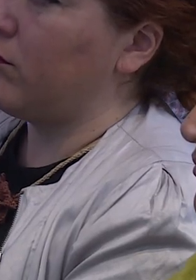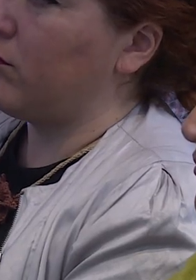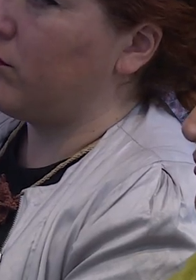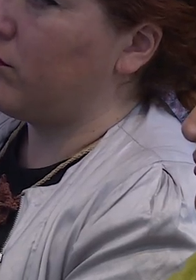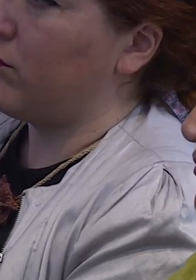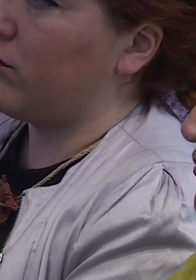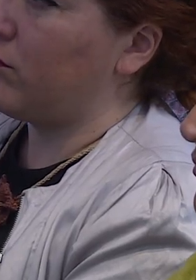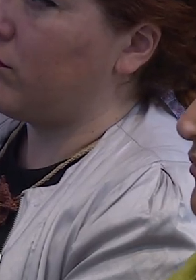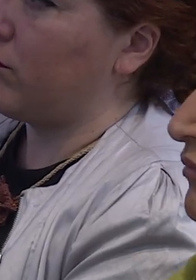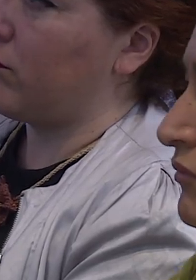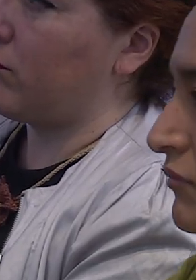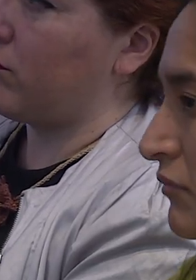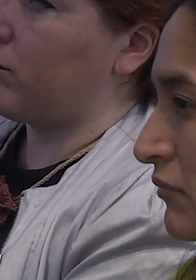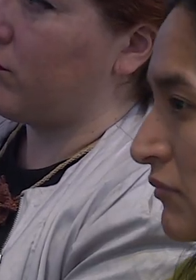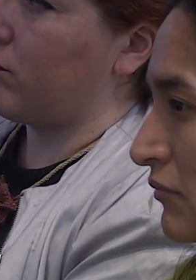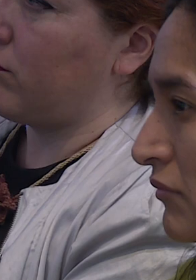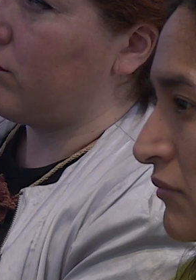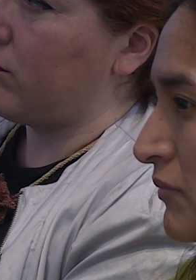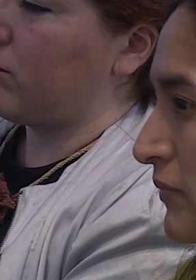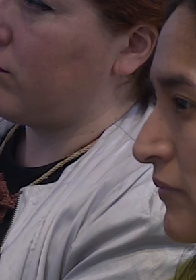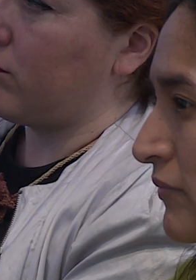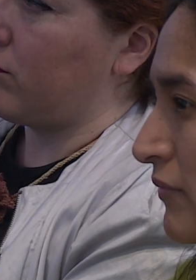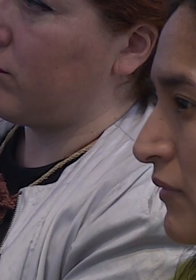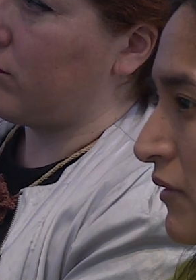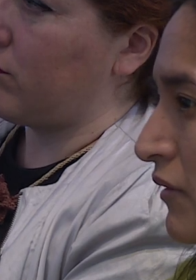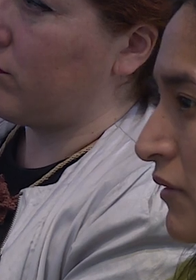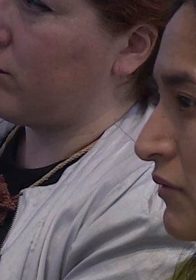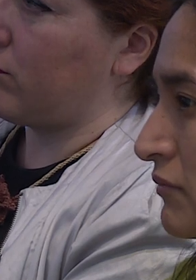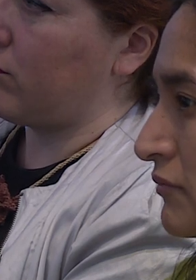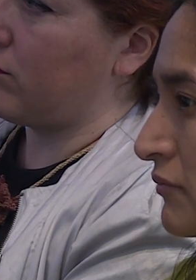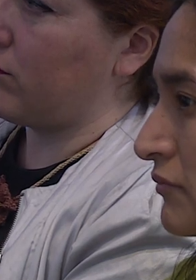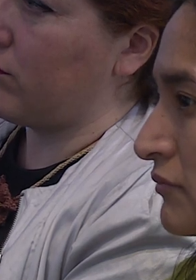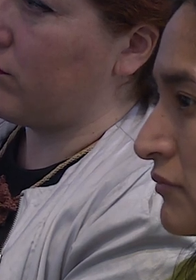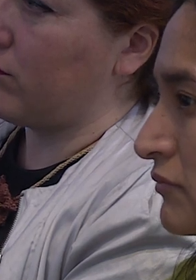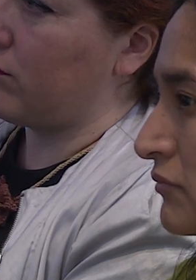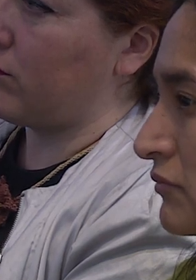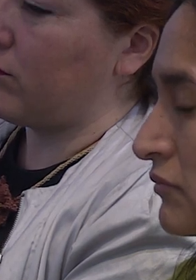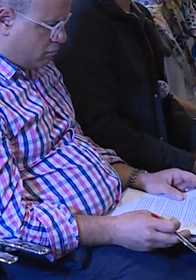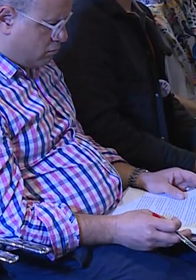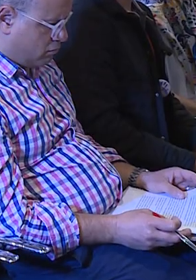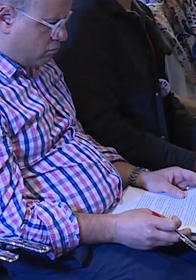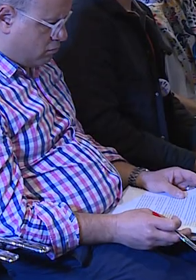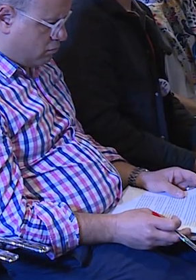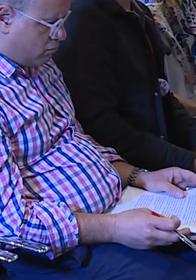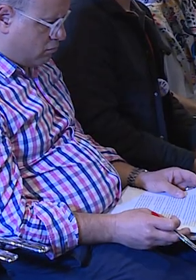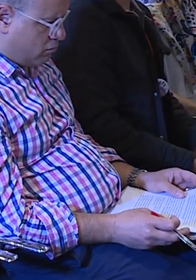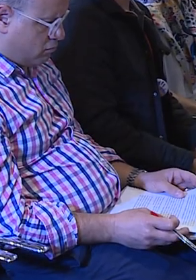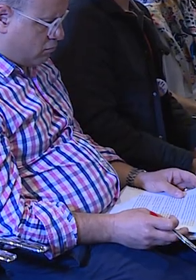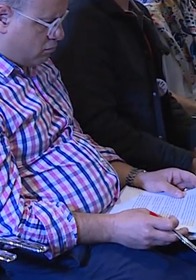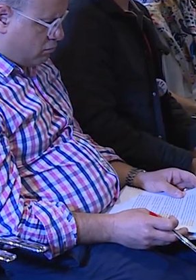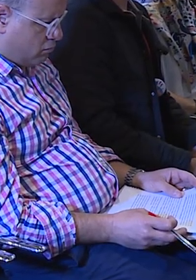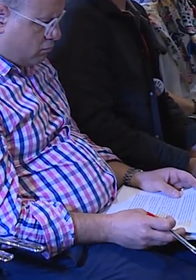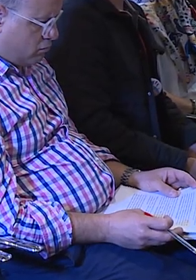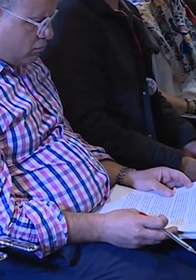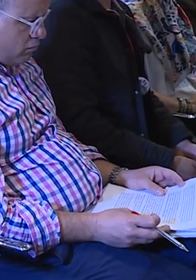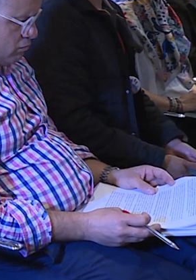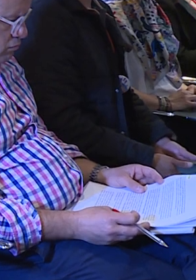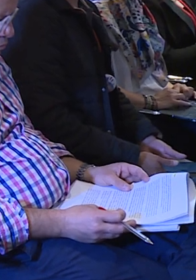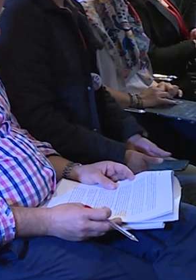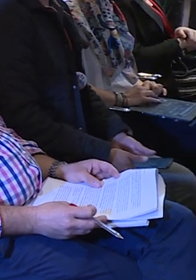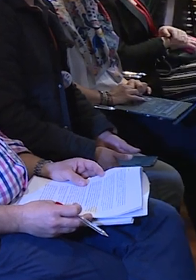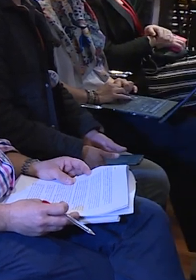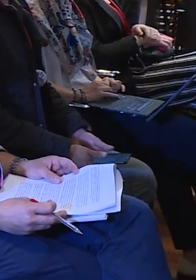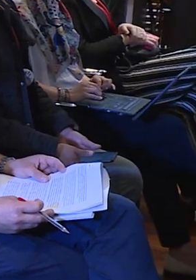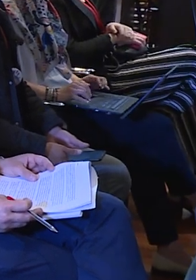distintos sitios de la página web bcn.cl. Tenemos también un micrositio que trata